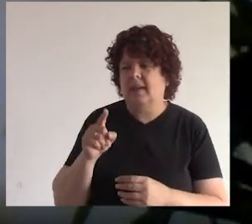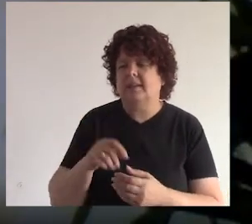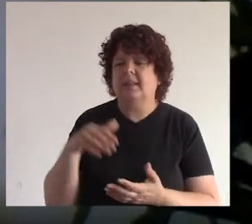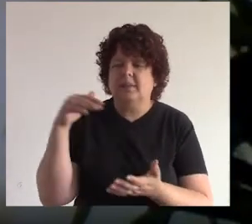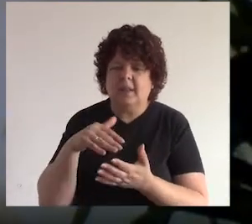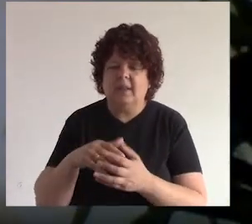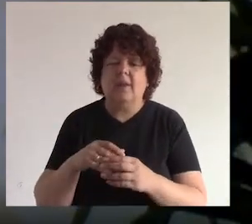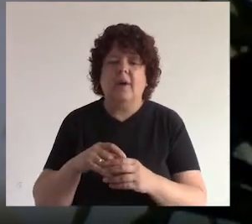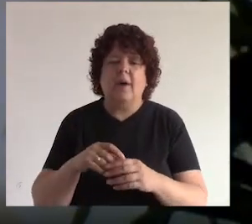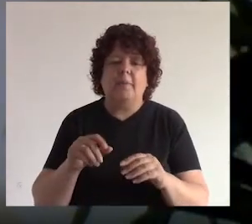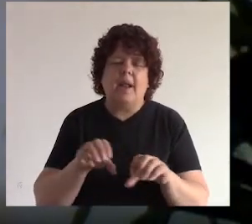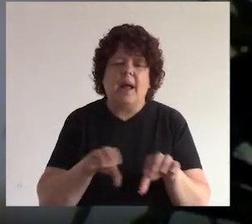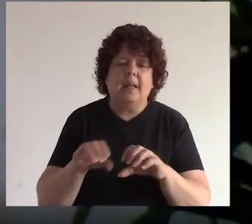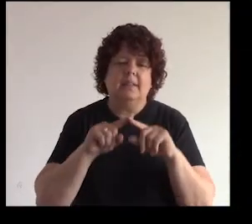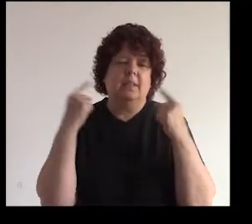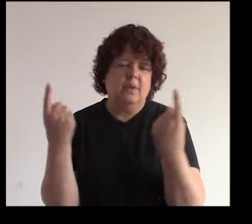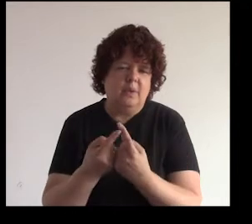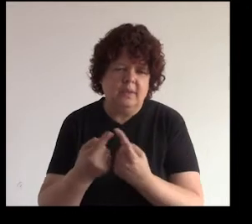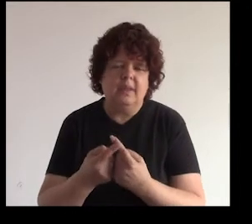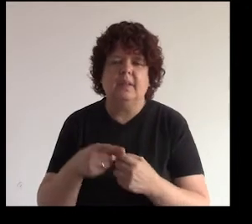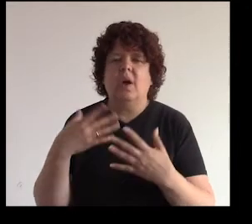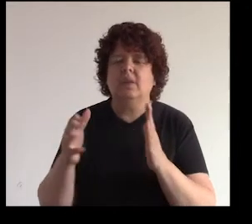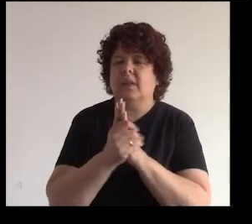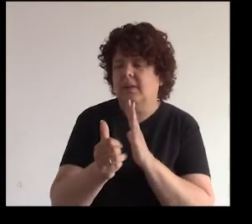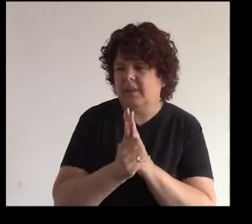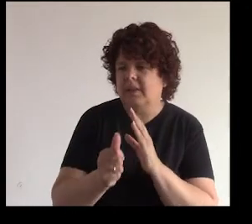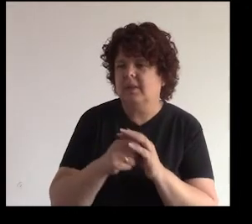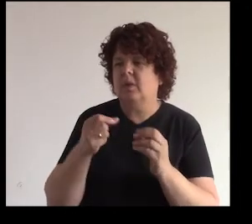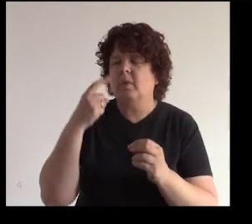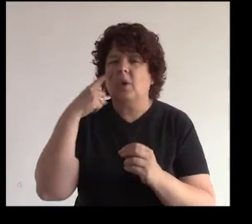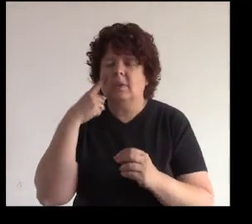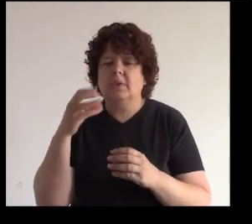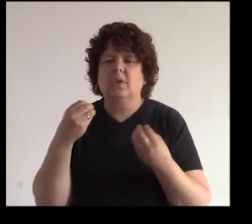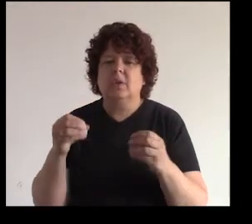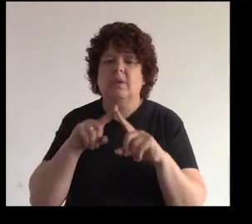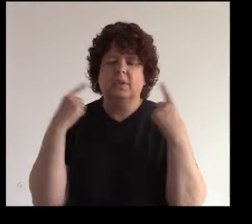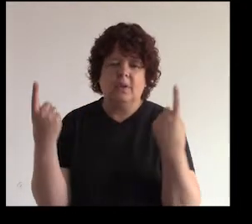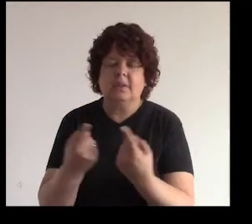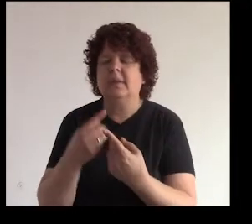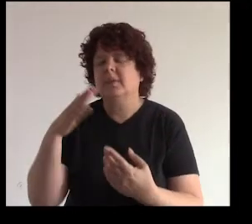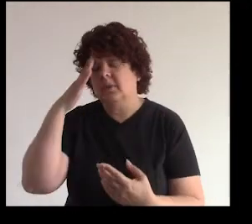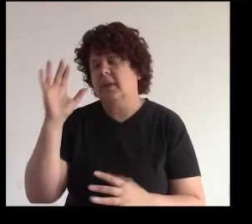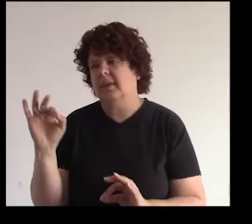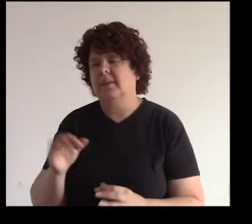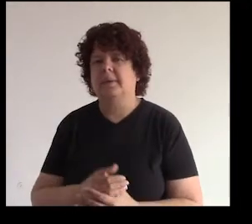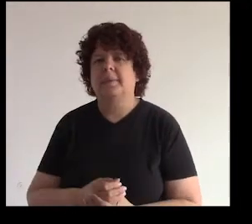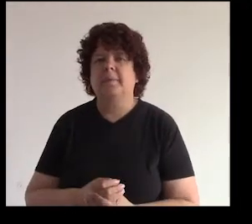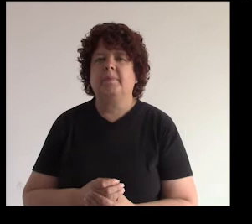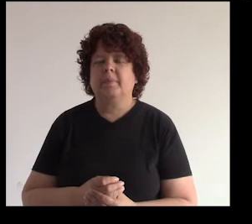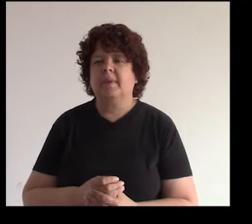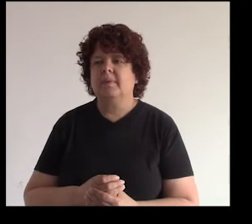has estudiado repostería o tienes mucho expertise o tienes mucho conocimiento sobre repostería y por eso haces tortas